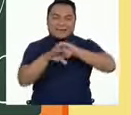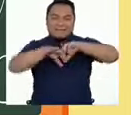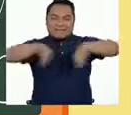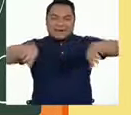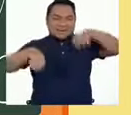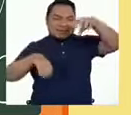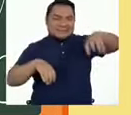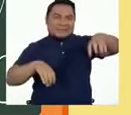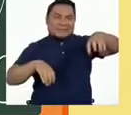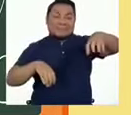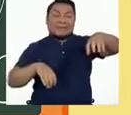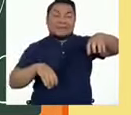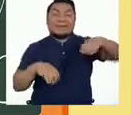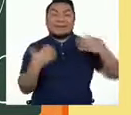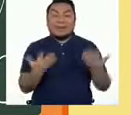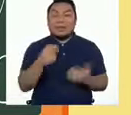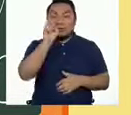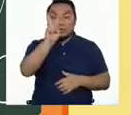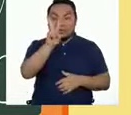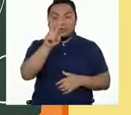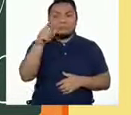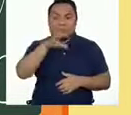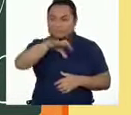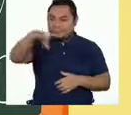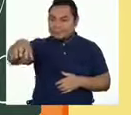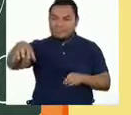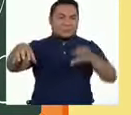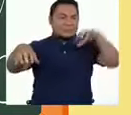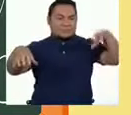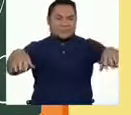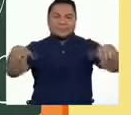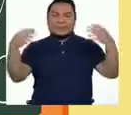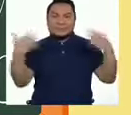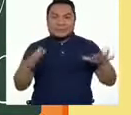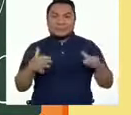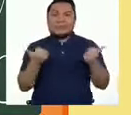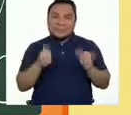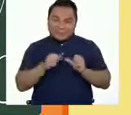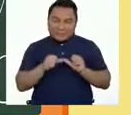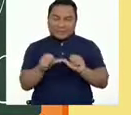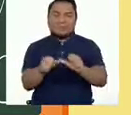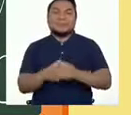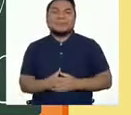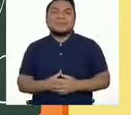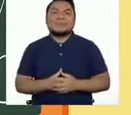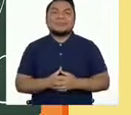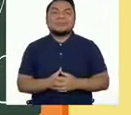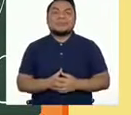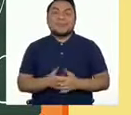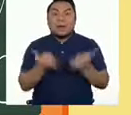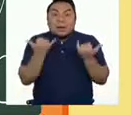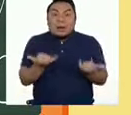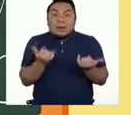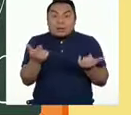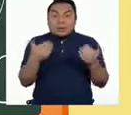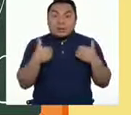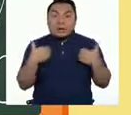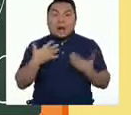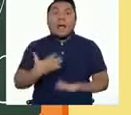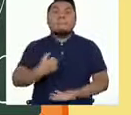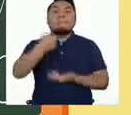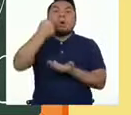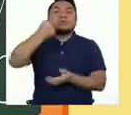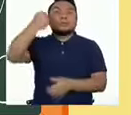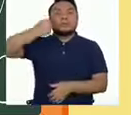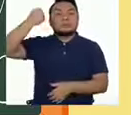Ya tenemos dos objetos en sus respectivas clasificaciones. ¡Sigamos! Ahora tenemos la bolsa de